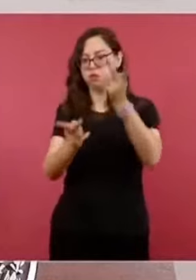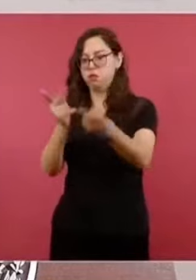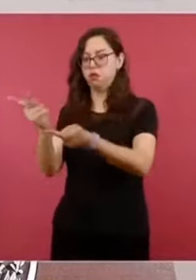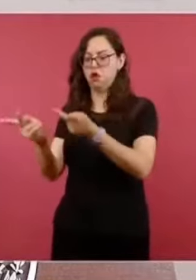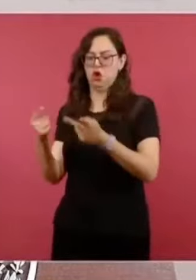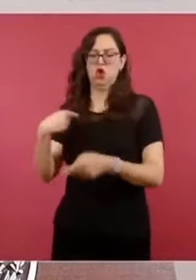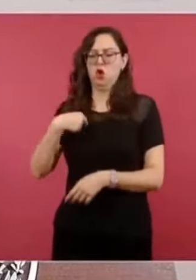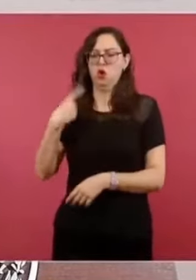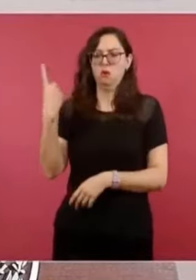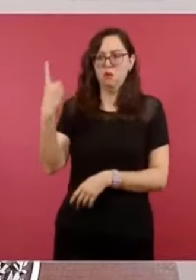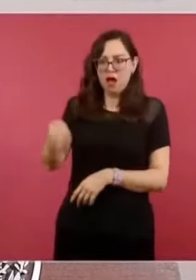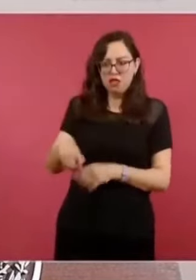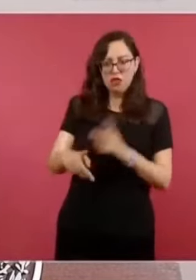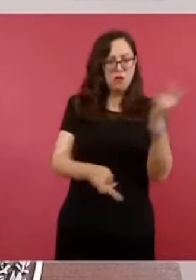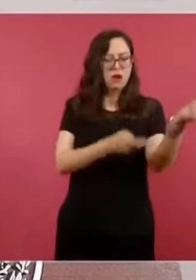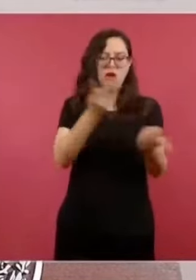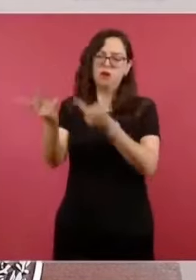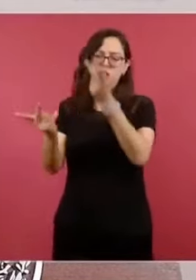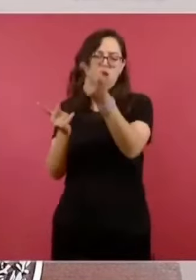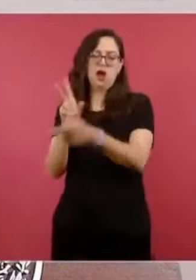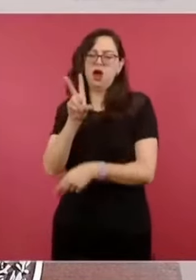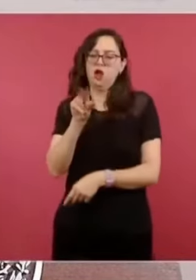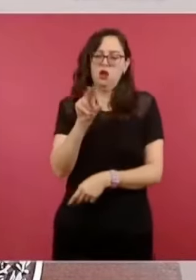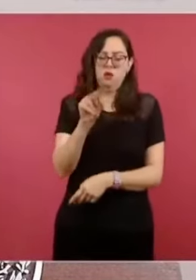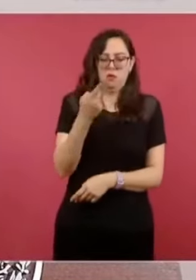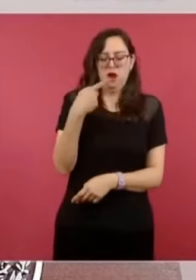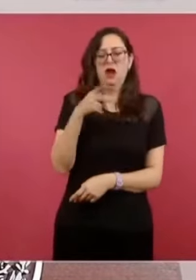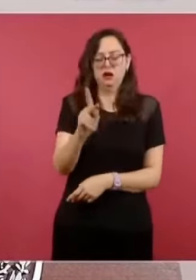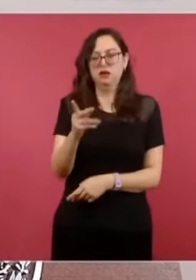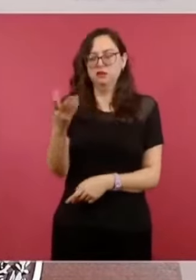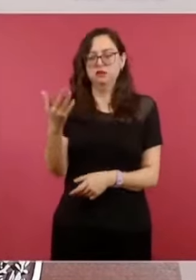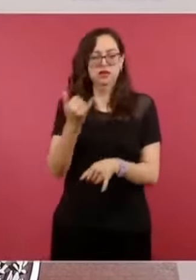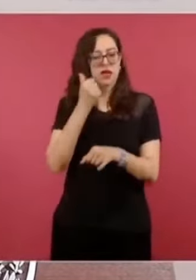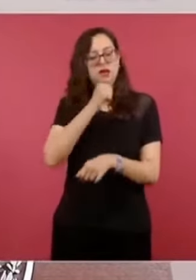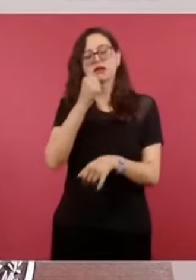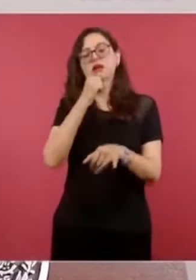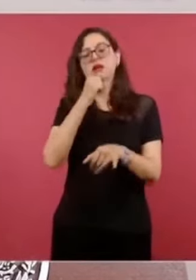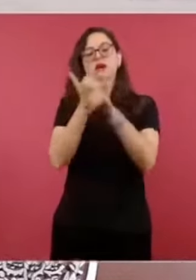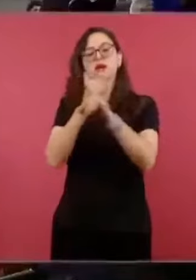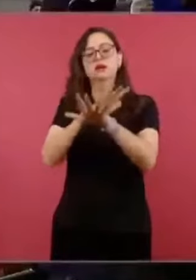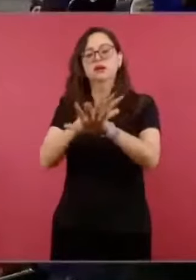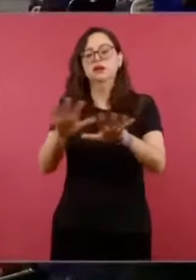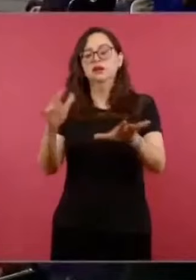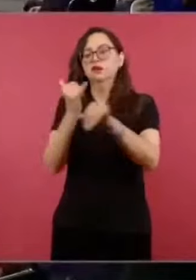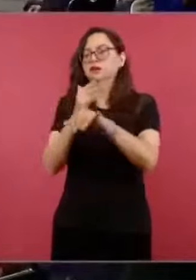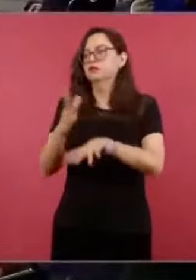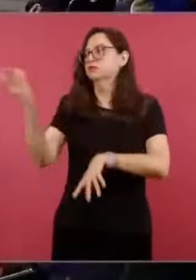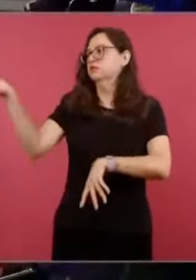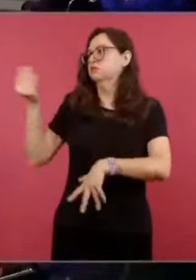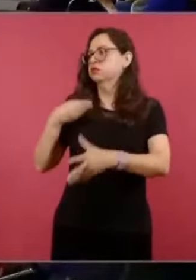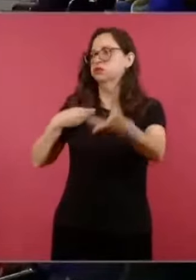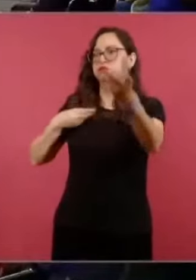encuestas para no